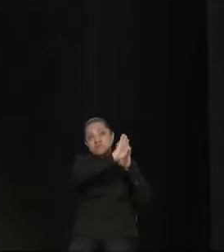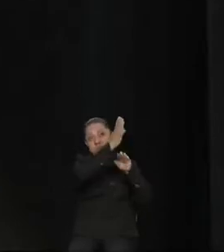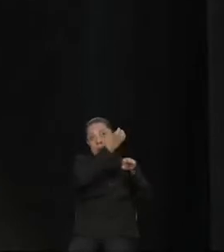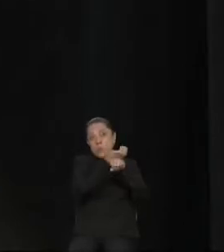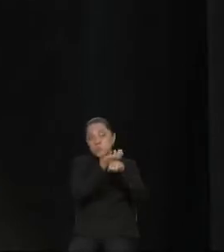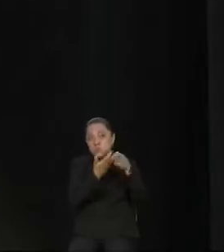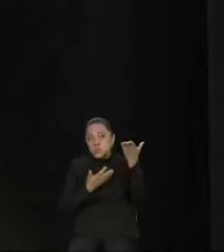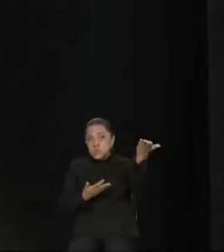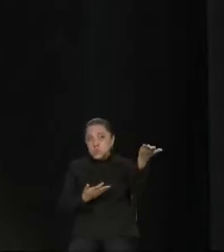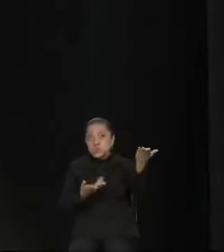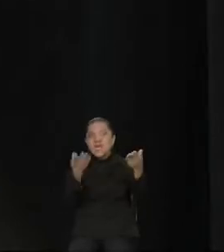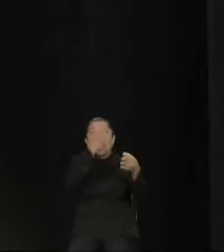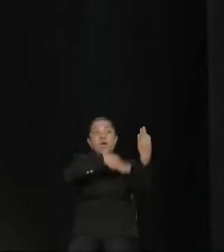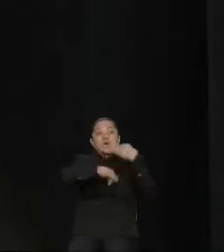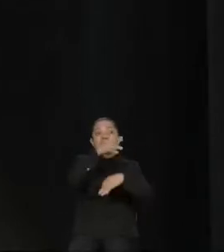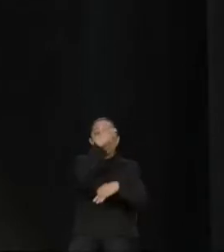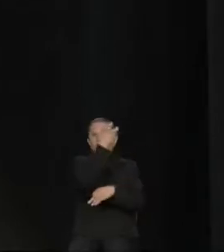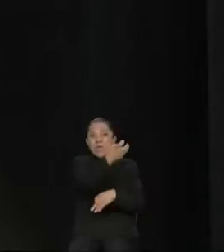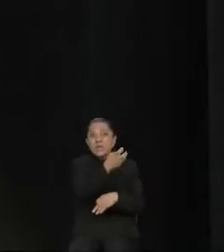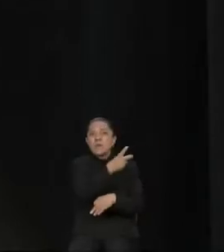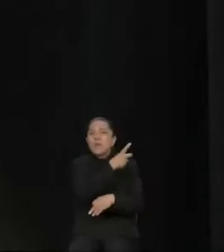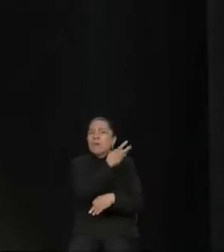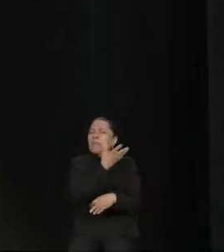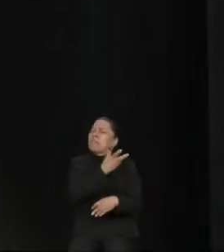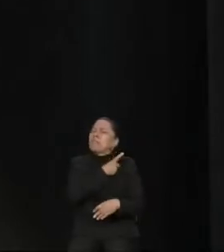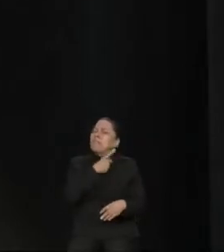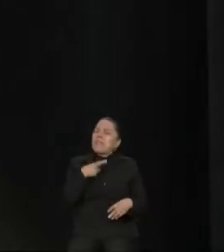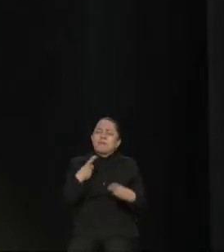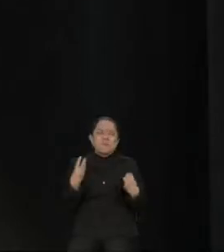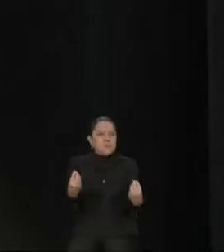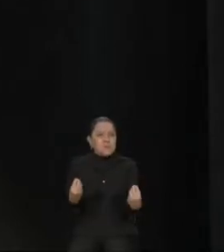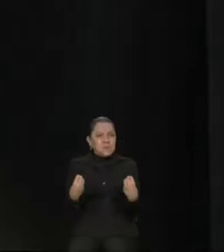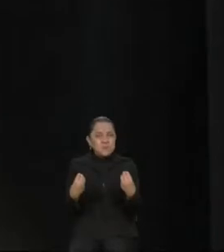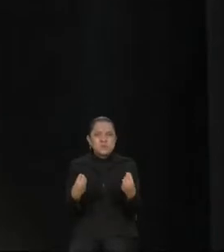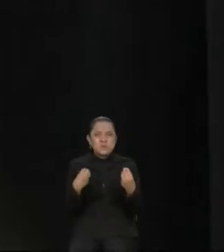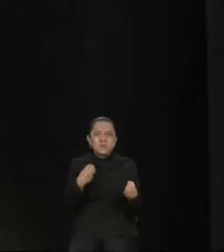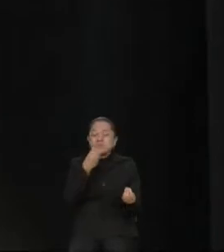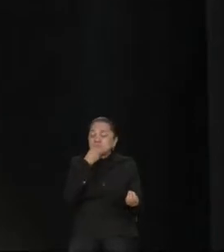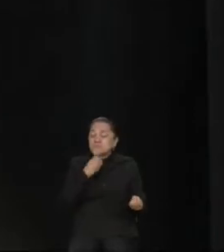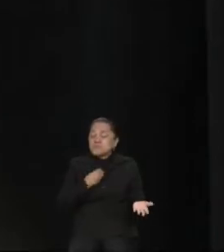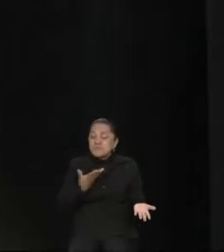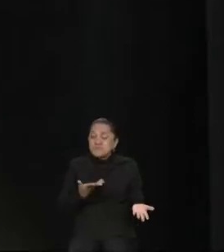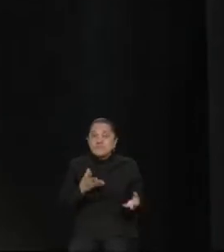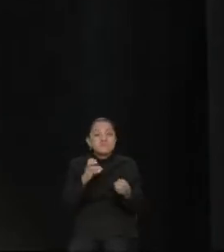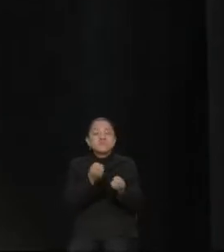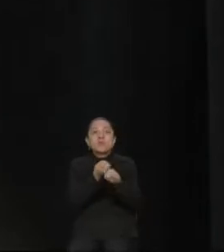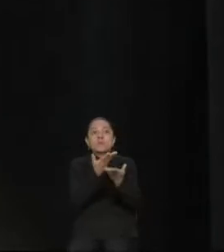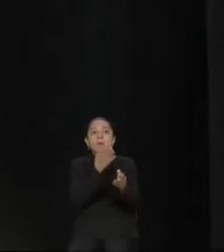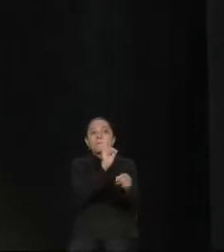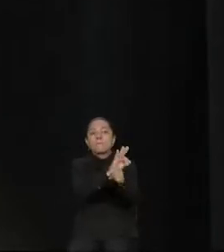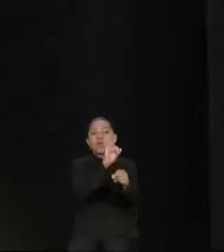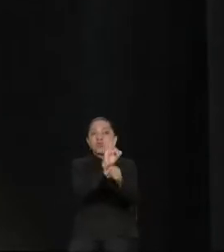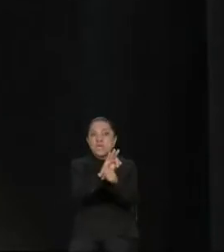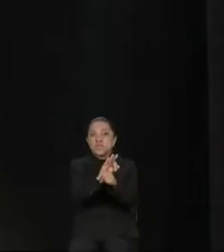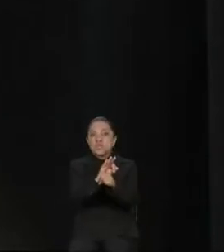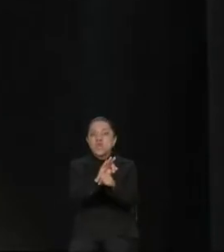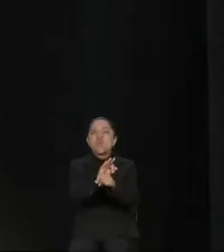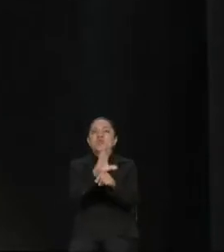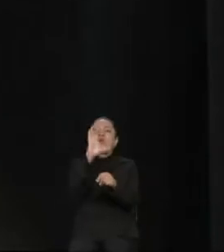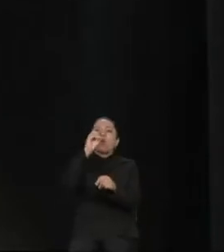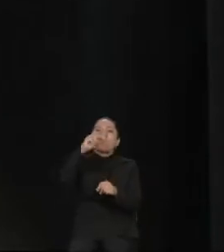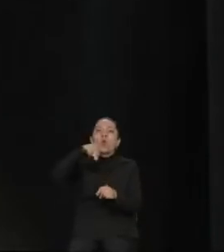tenemos una gran deuda, lamentablemente. No se les ha dado ni la protección consular, ni el apoyo